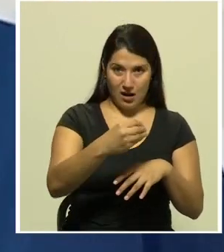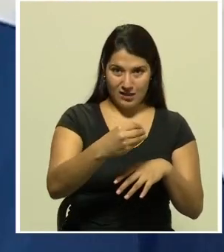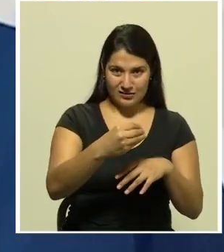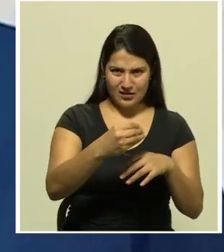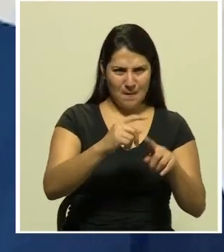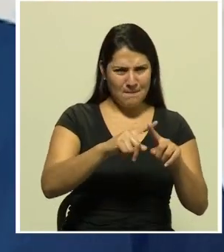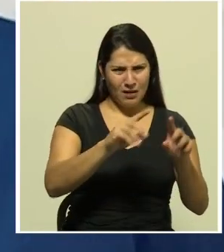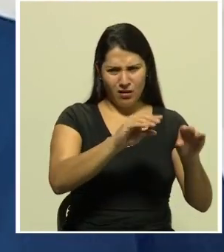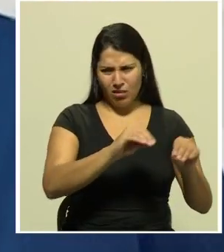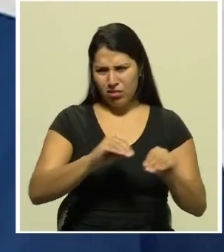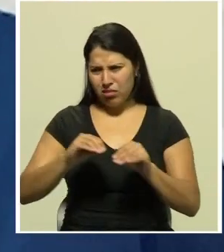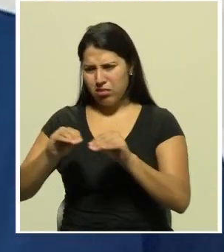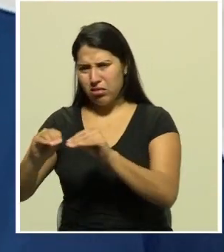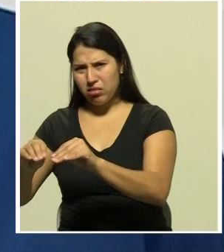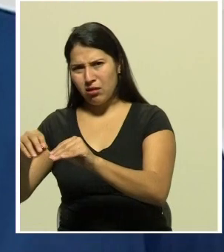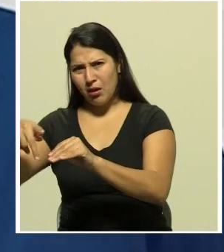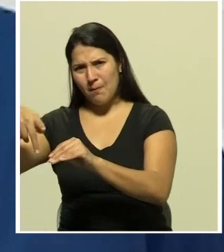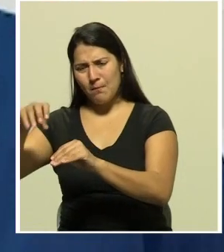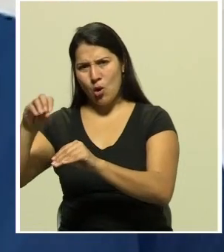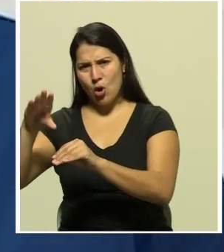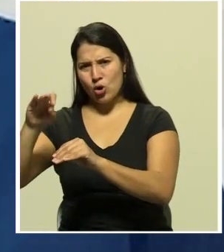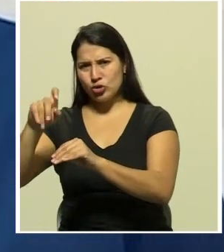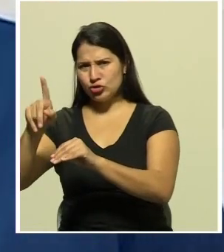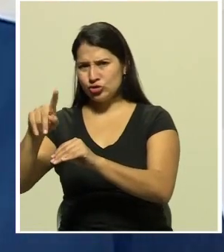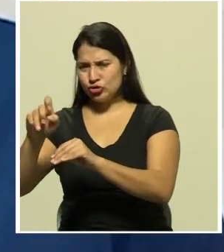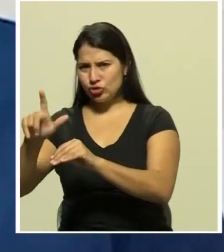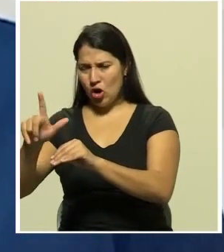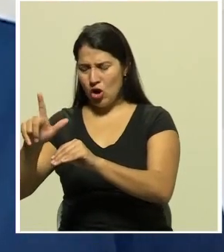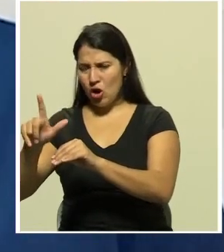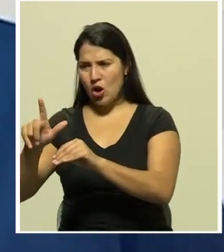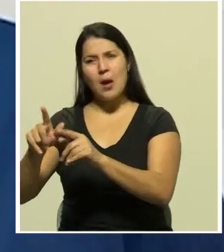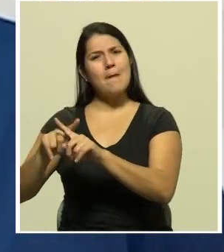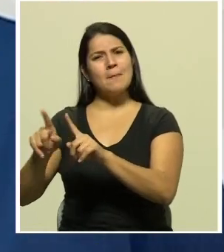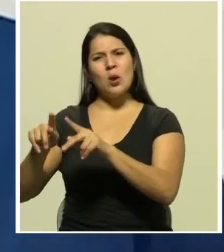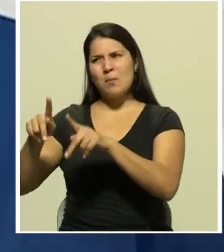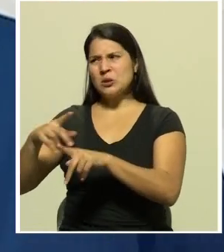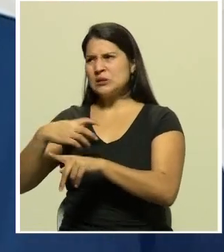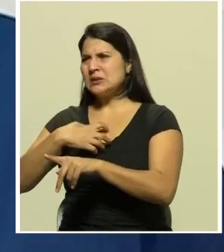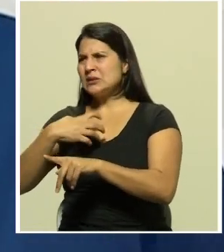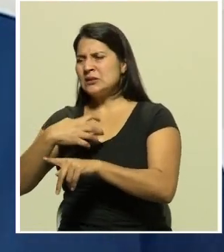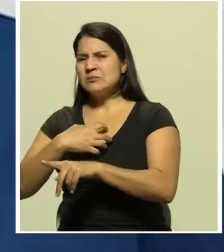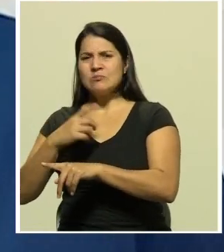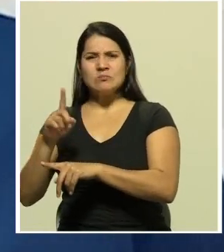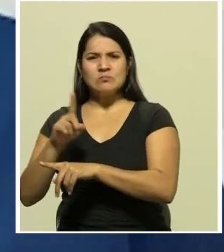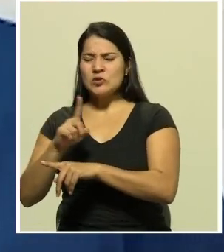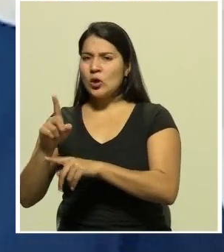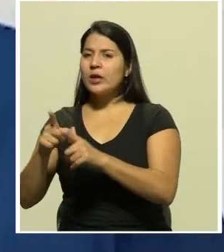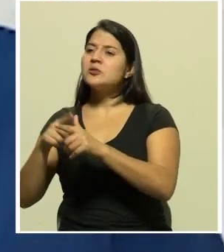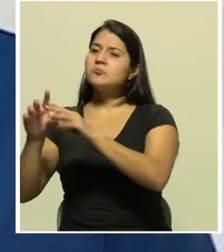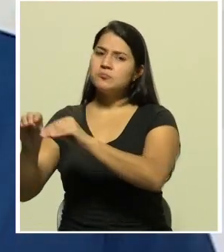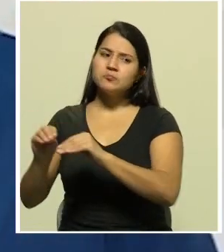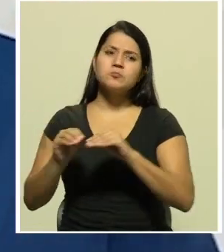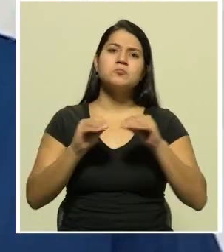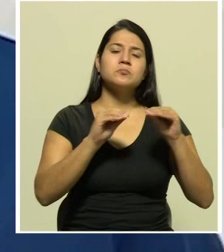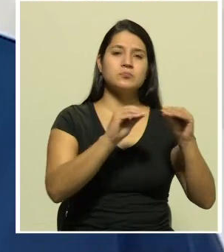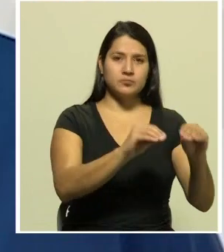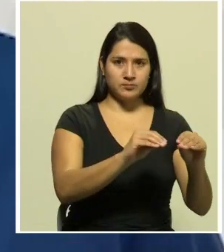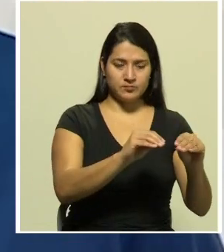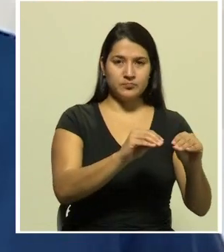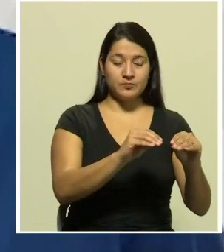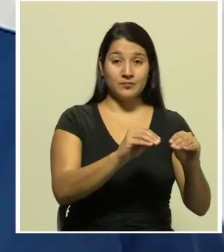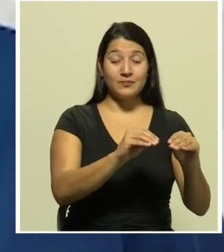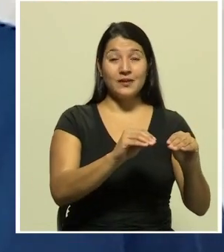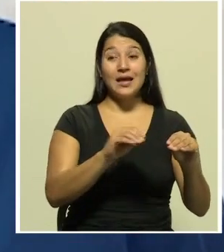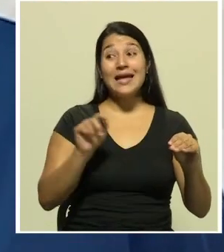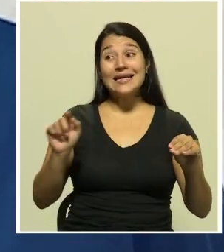habilitar el albergue en el Salón Comunal en Santa Rosa de Pocosol, sino además hacer el traslado de estas